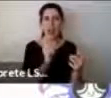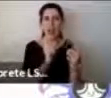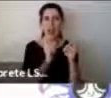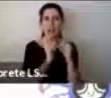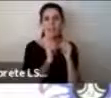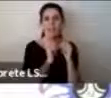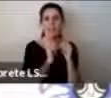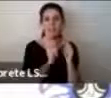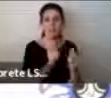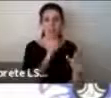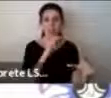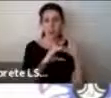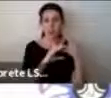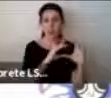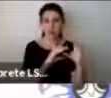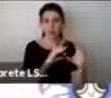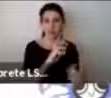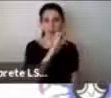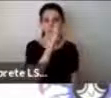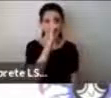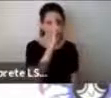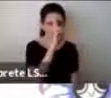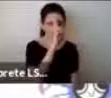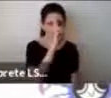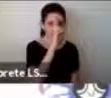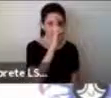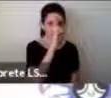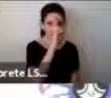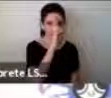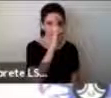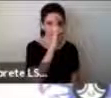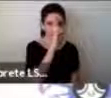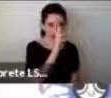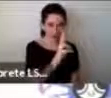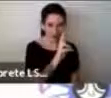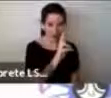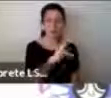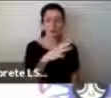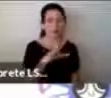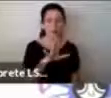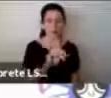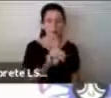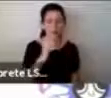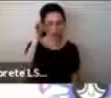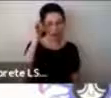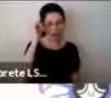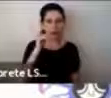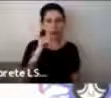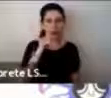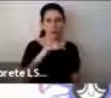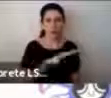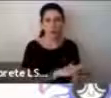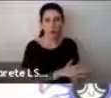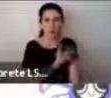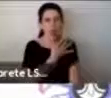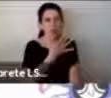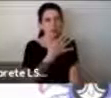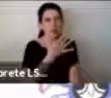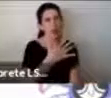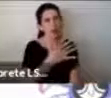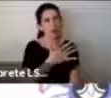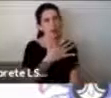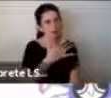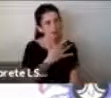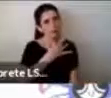relacionadas con el reconocimiento y la expresión emocional aunque suene un poco liviano decir que es